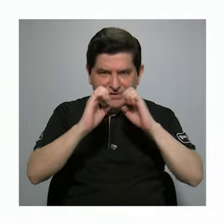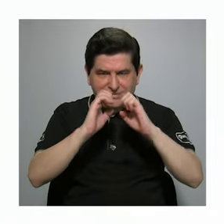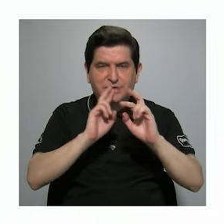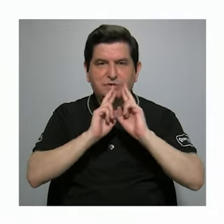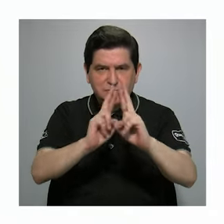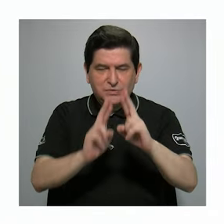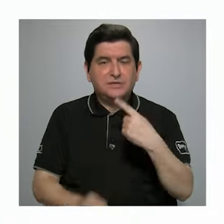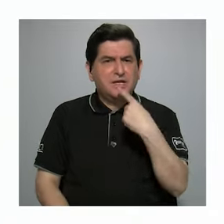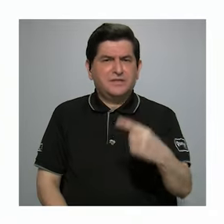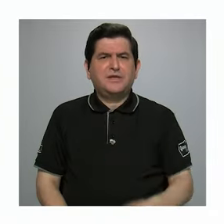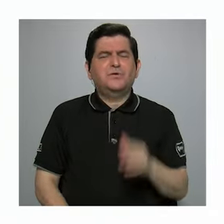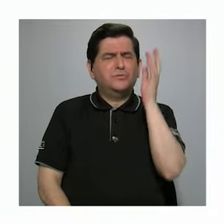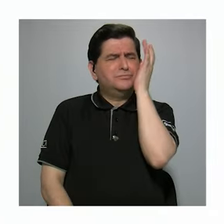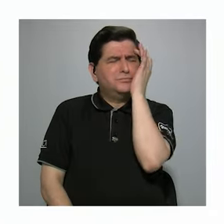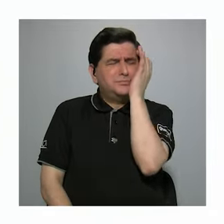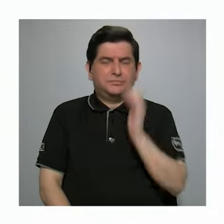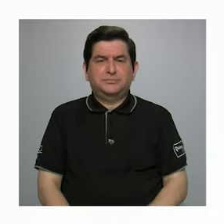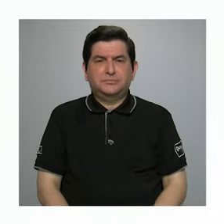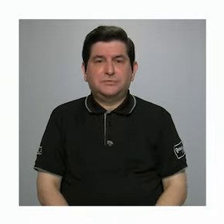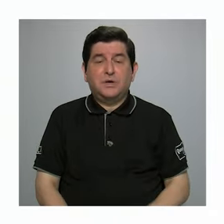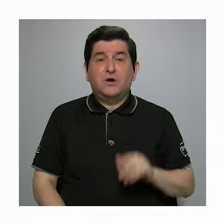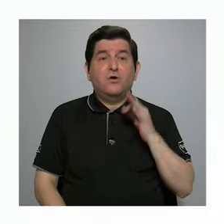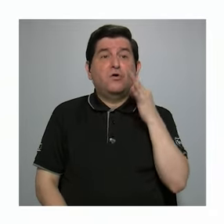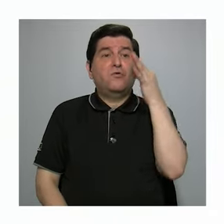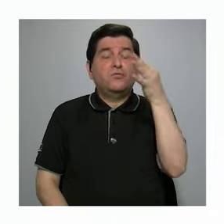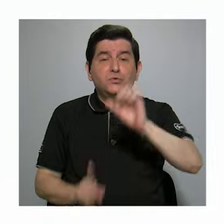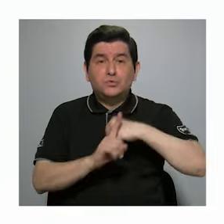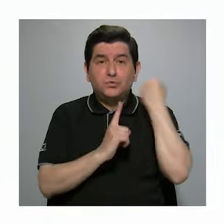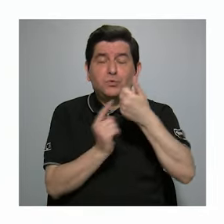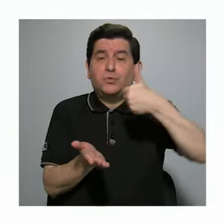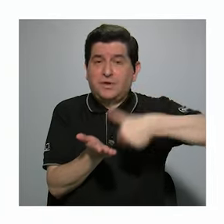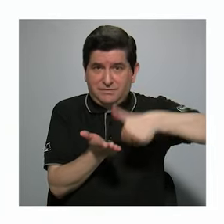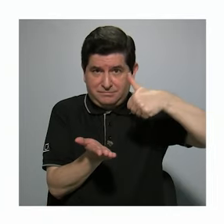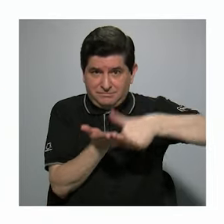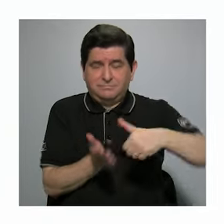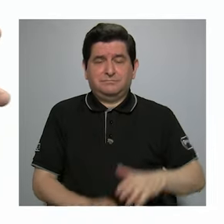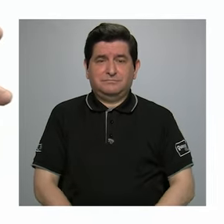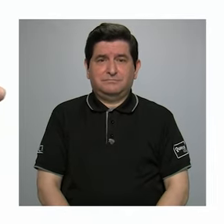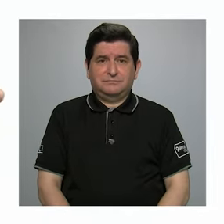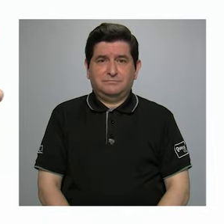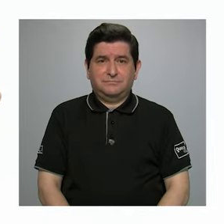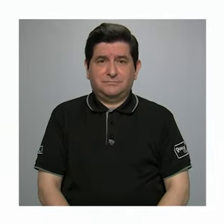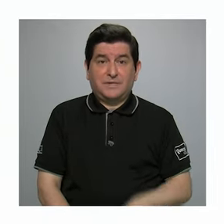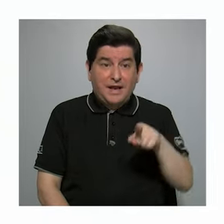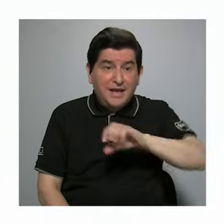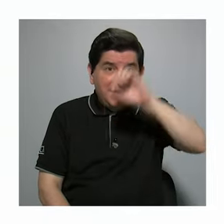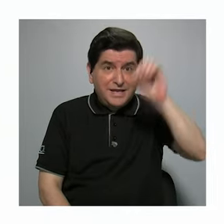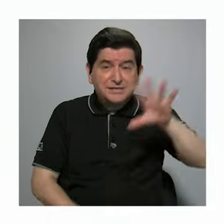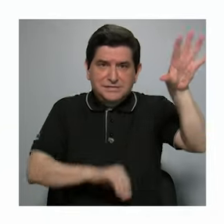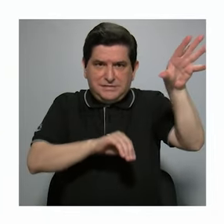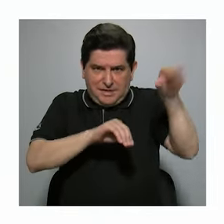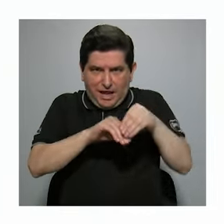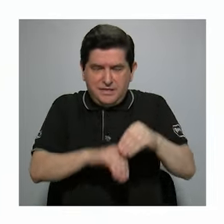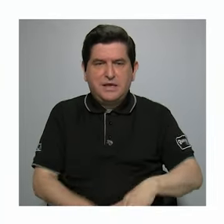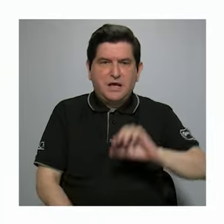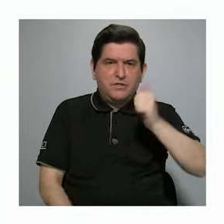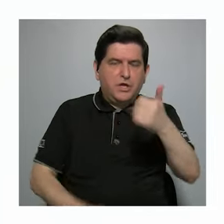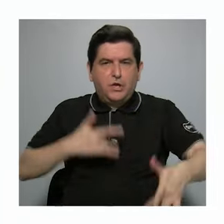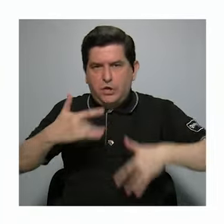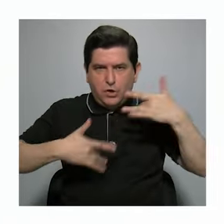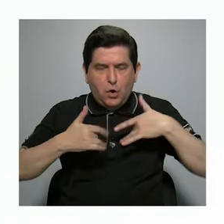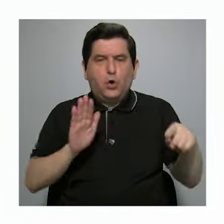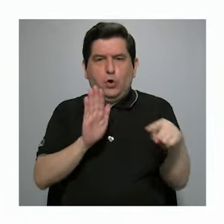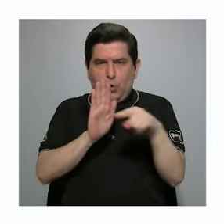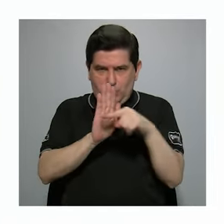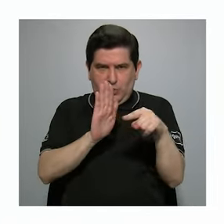dijo sentir preocupación ante el próximo escenario electoral. Y si a este porcentaje sumamos otros sentimientos